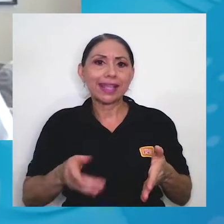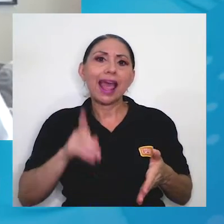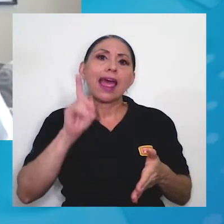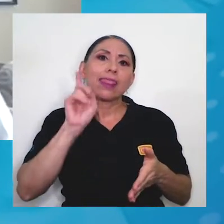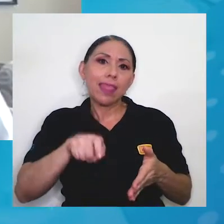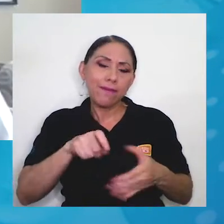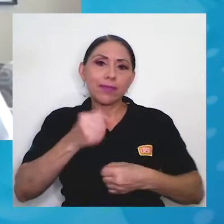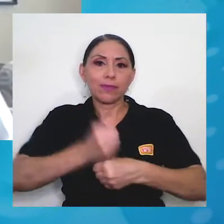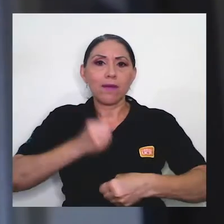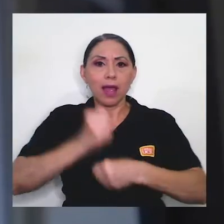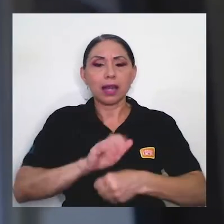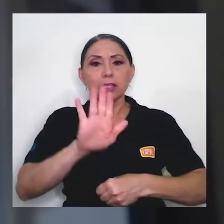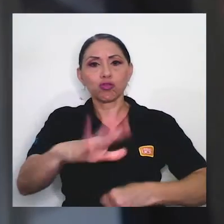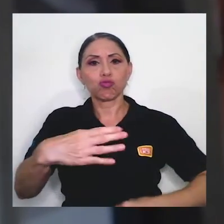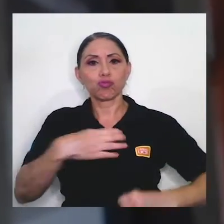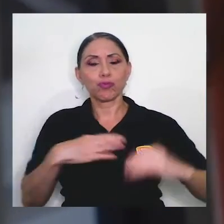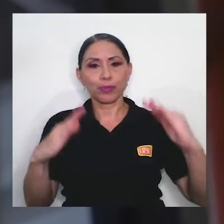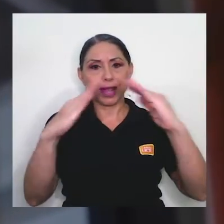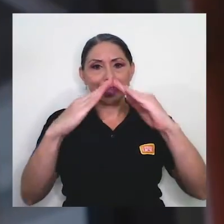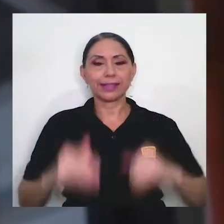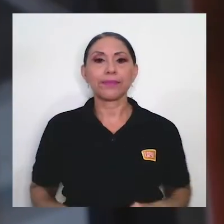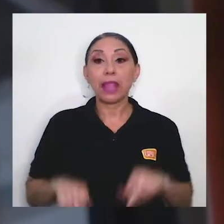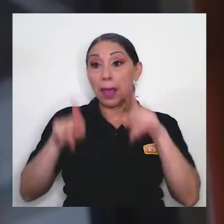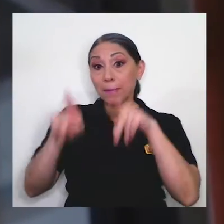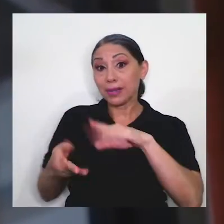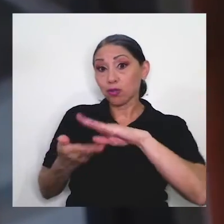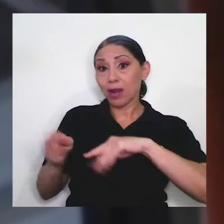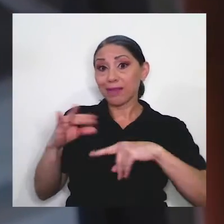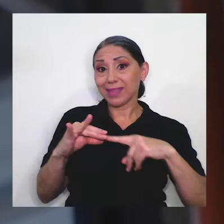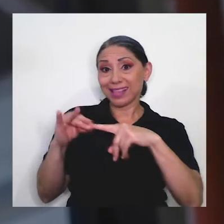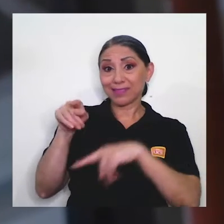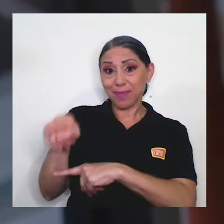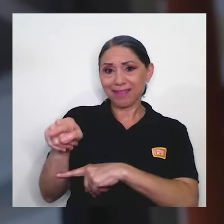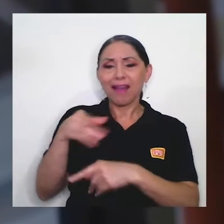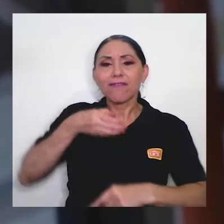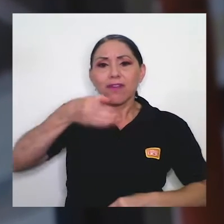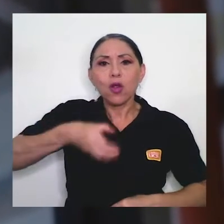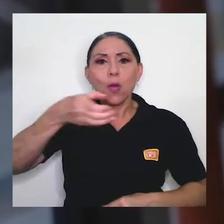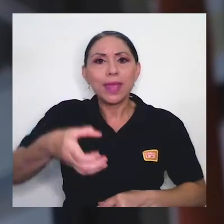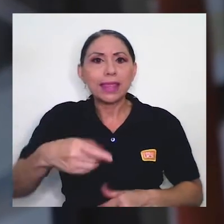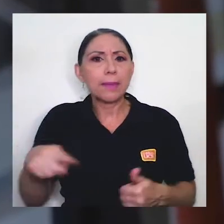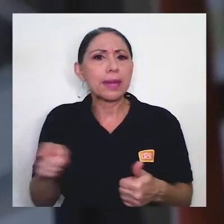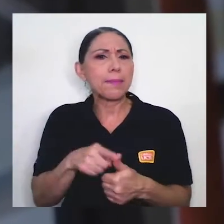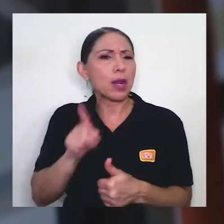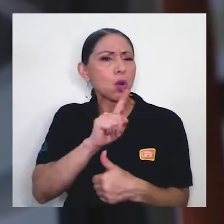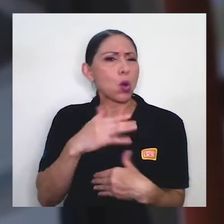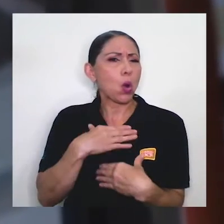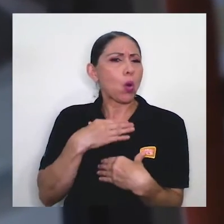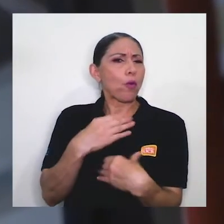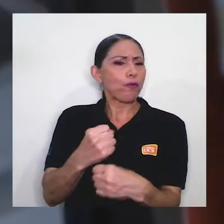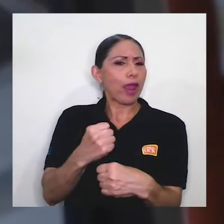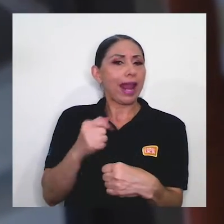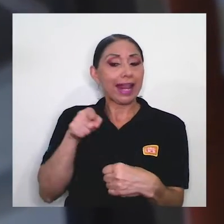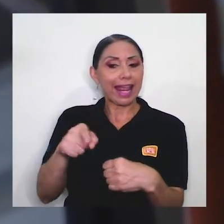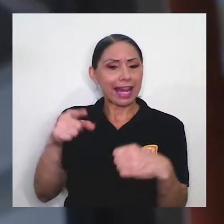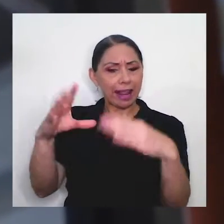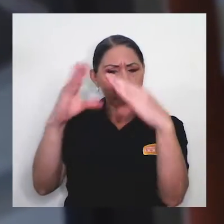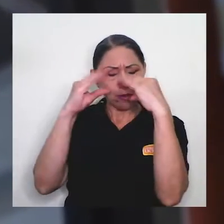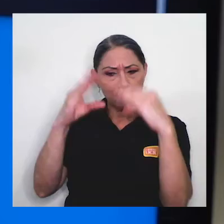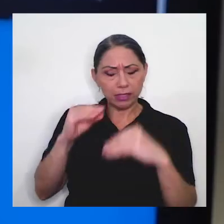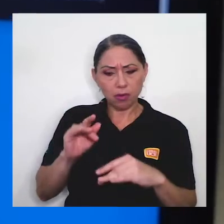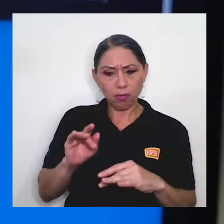irse a hacer teletrabajo. La experta recomienda ante todo ser desconfiados con la información que